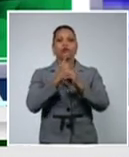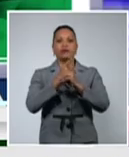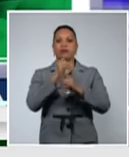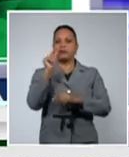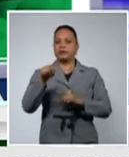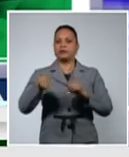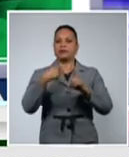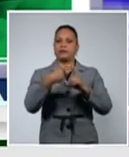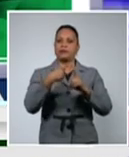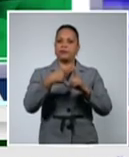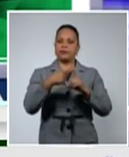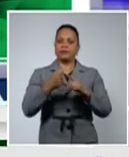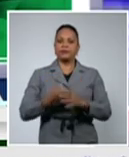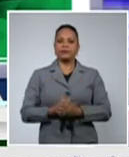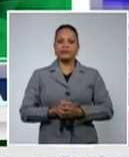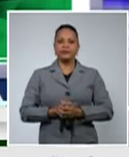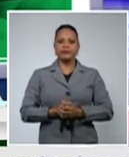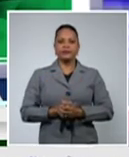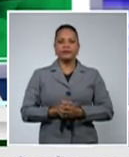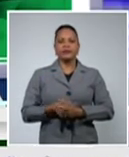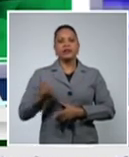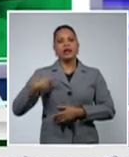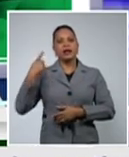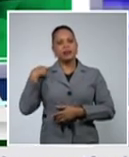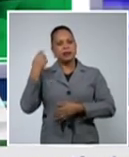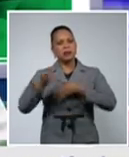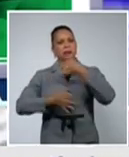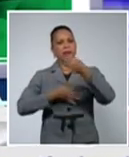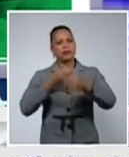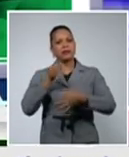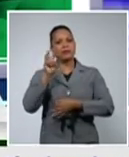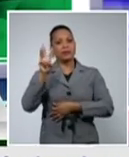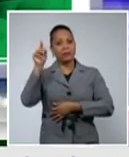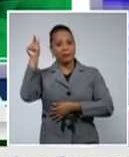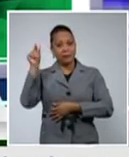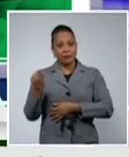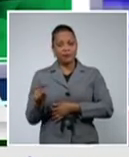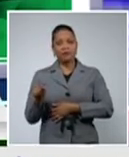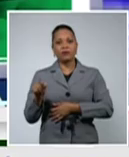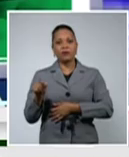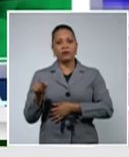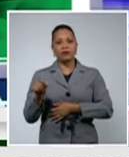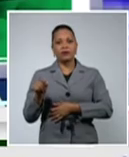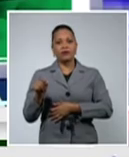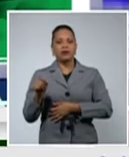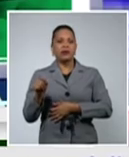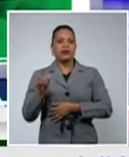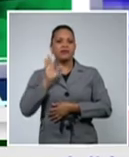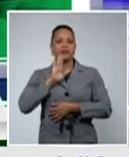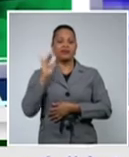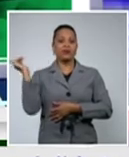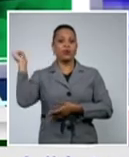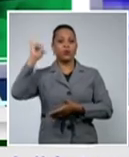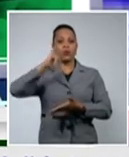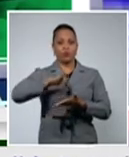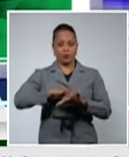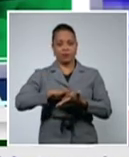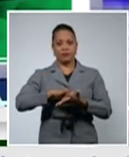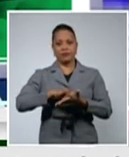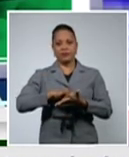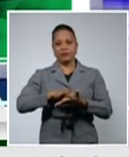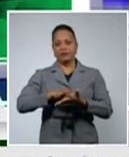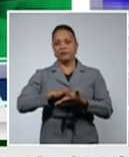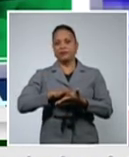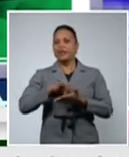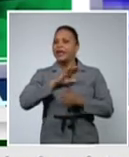positivo. Ayer, como ya habíamos dicho, tres personas con fuente de infección en el extranjero y ya en toda la